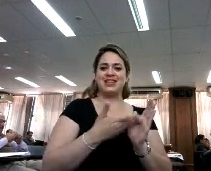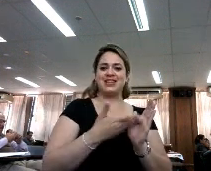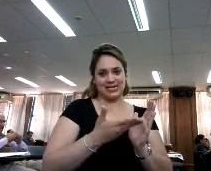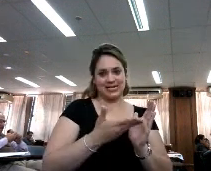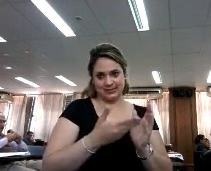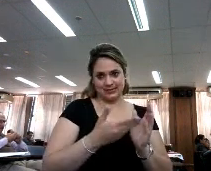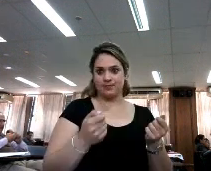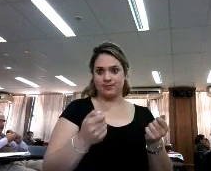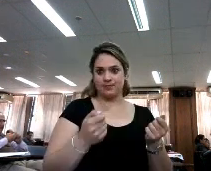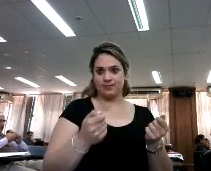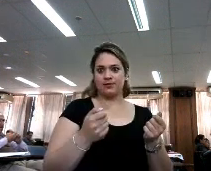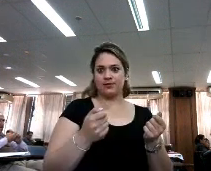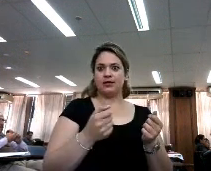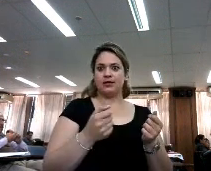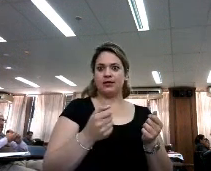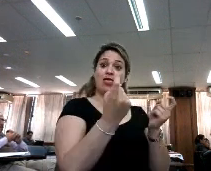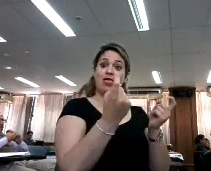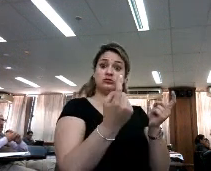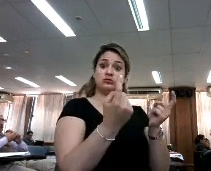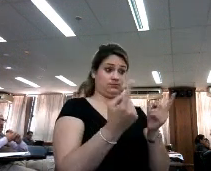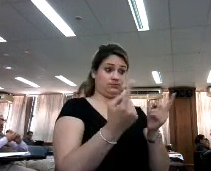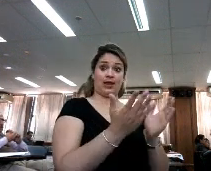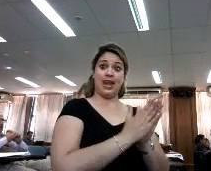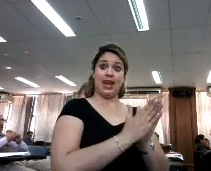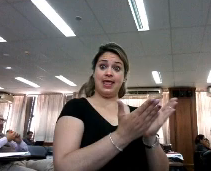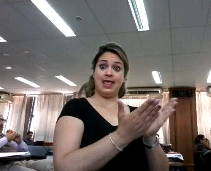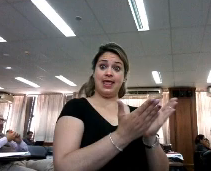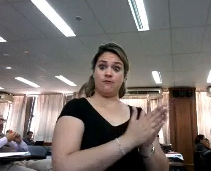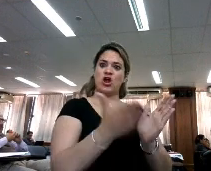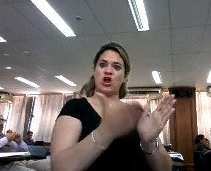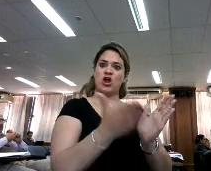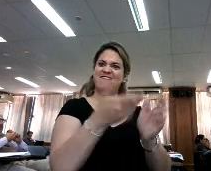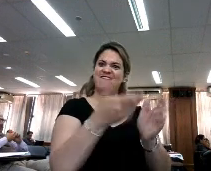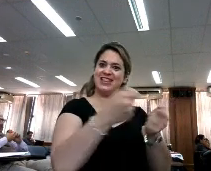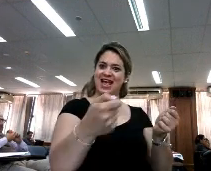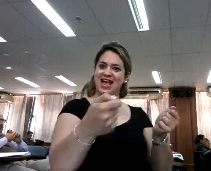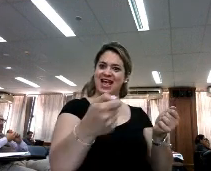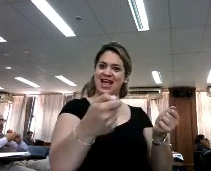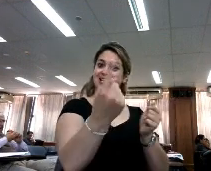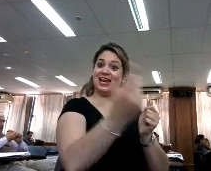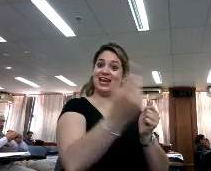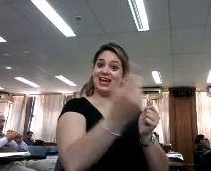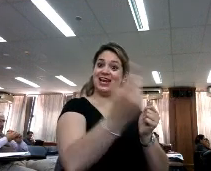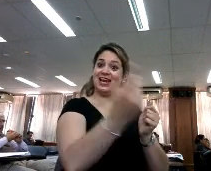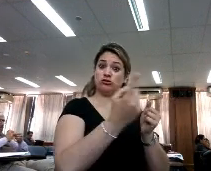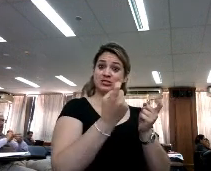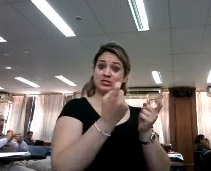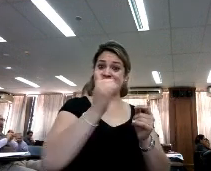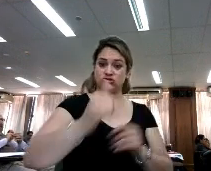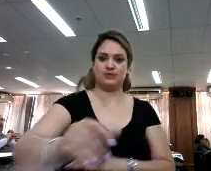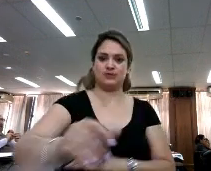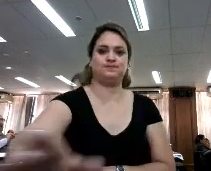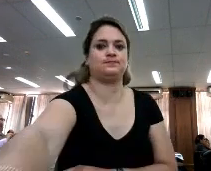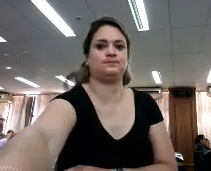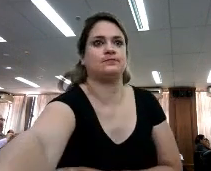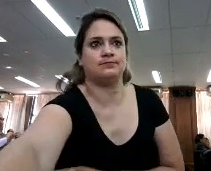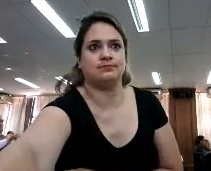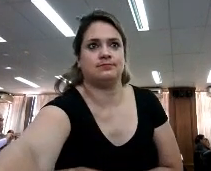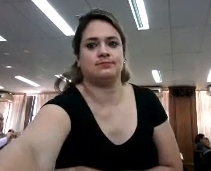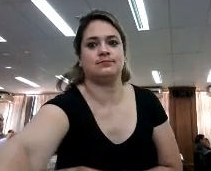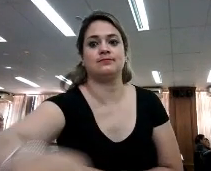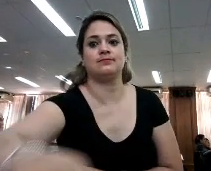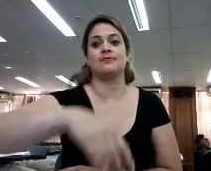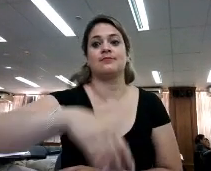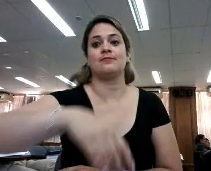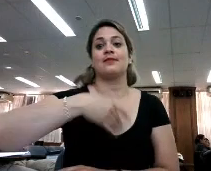Uno no puede vivir sin el otro. Hoy en día no podríamos considerar una investigación sin libros y sin journals. En una bibliografía tiene que